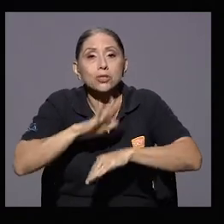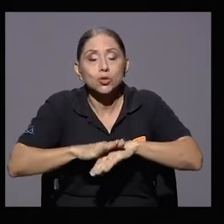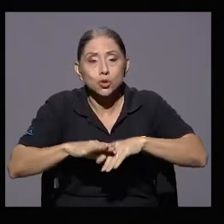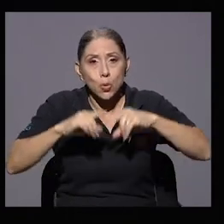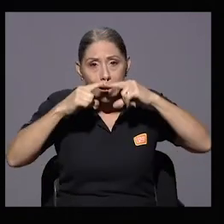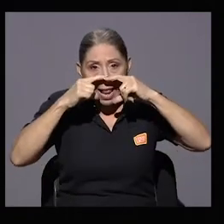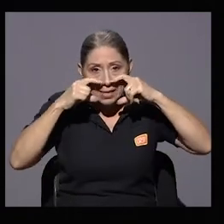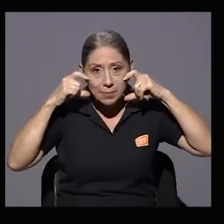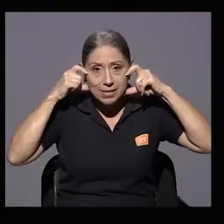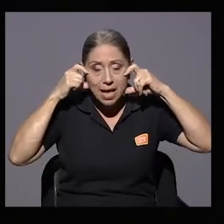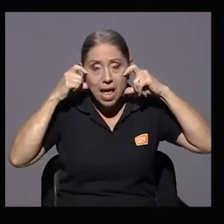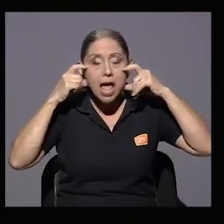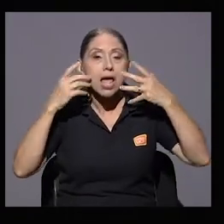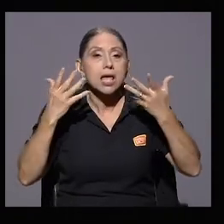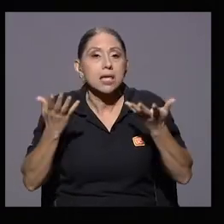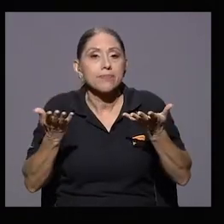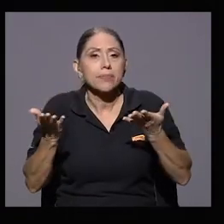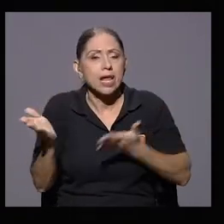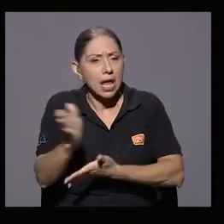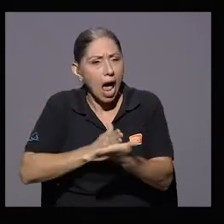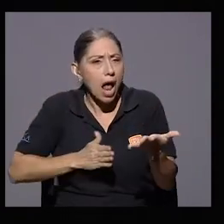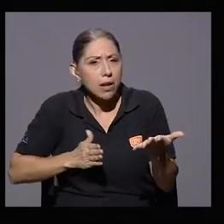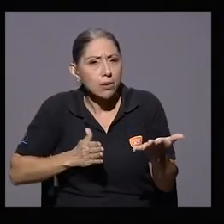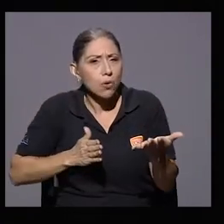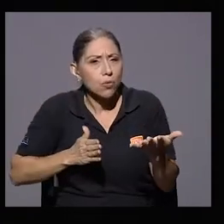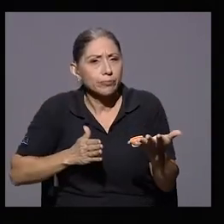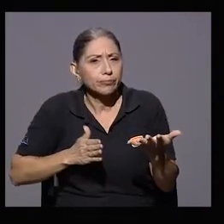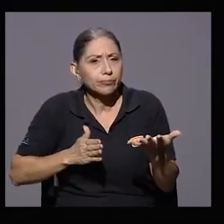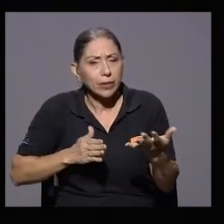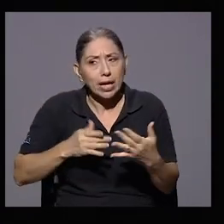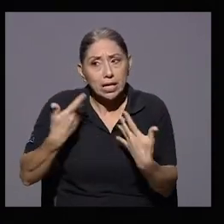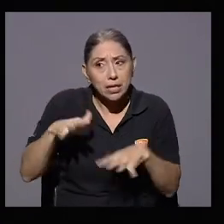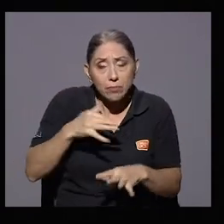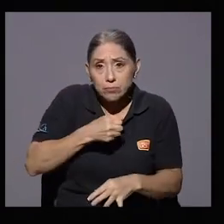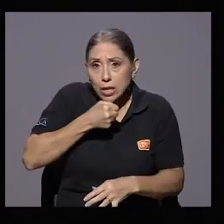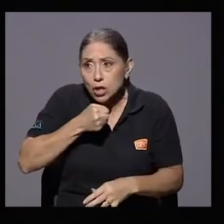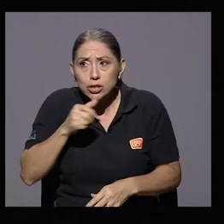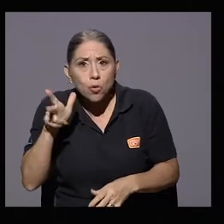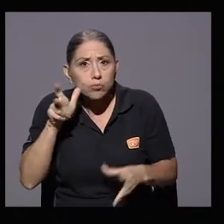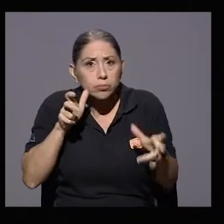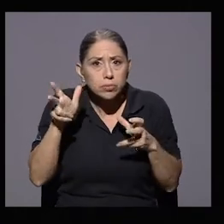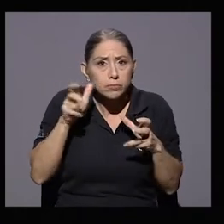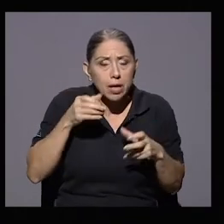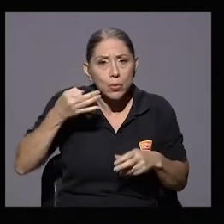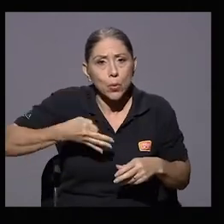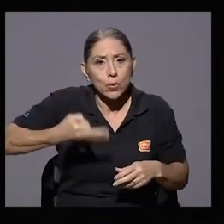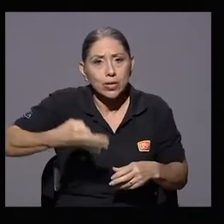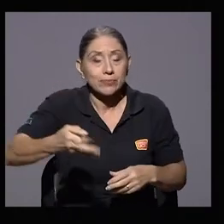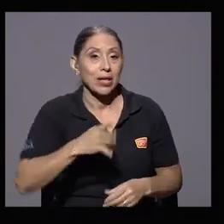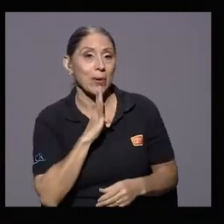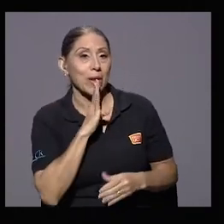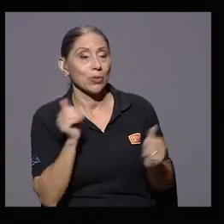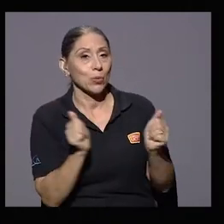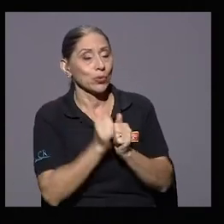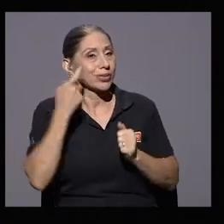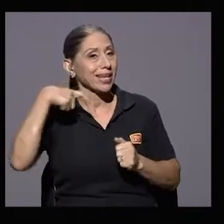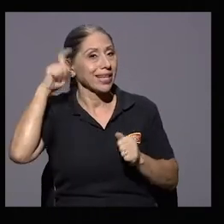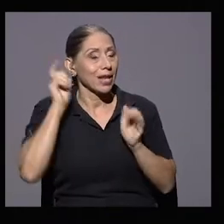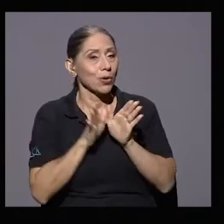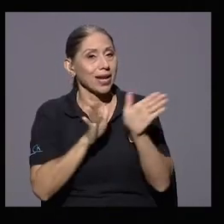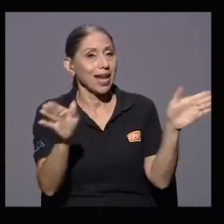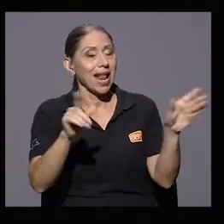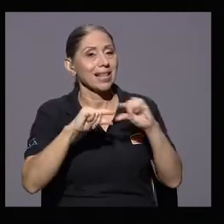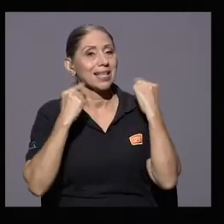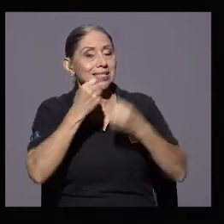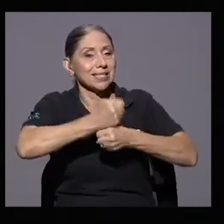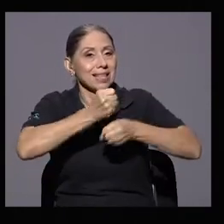mascarillas y sobre algo que ha aparecido en el trabajo periodístico del día a día. Estoy conversando con el secretario general